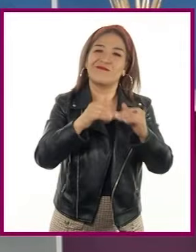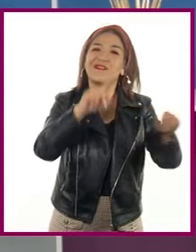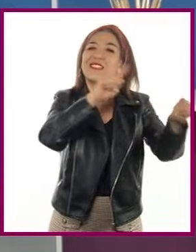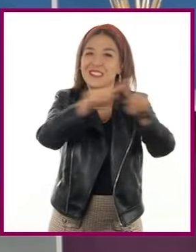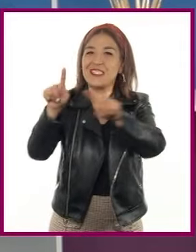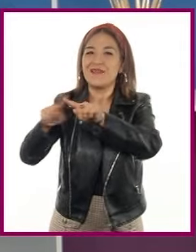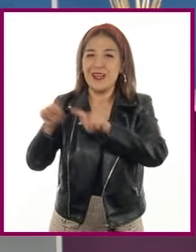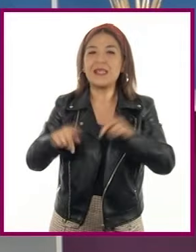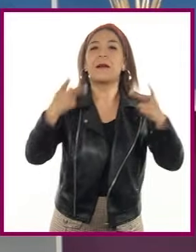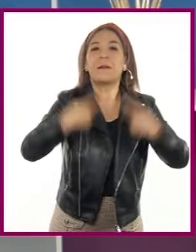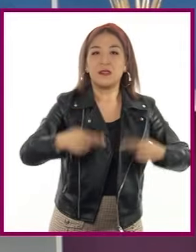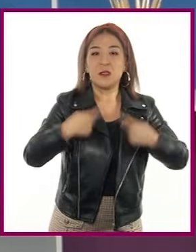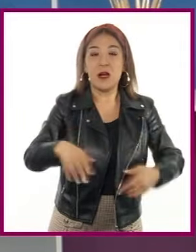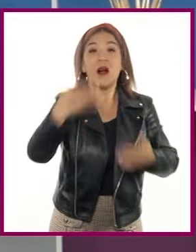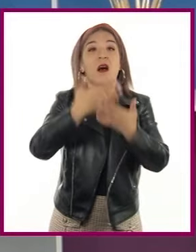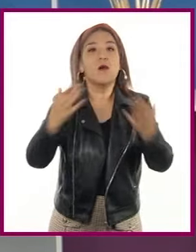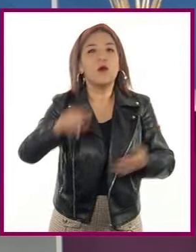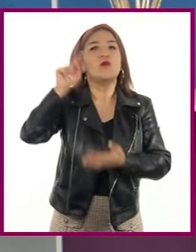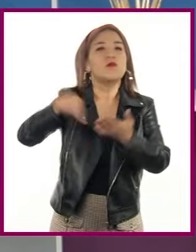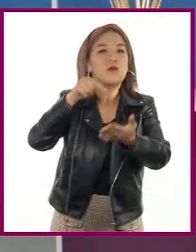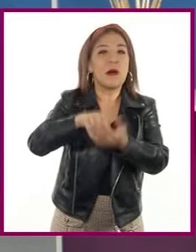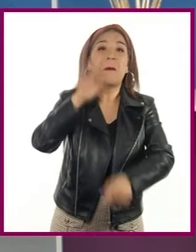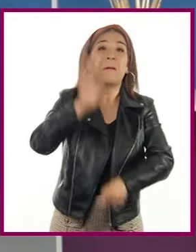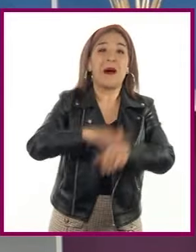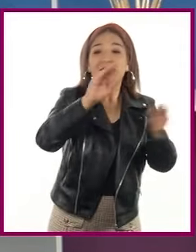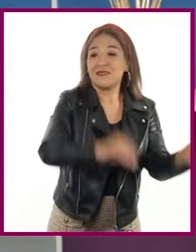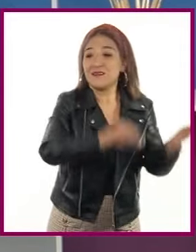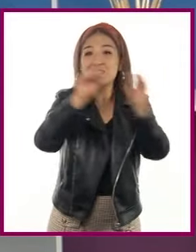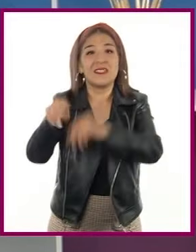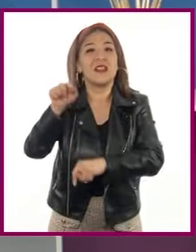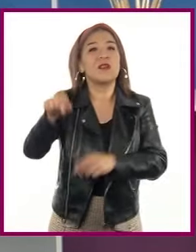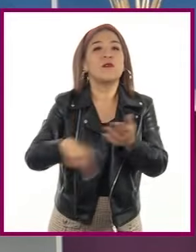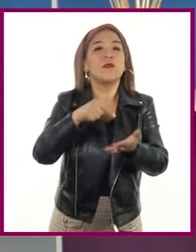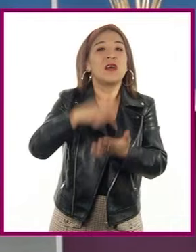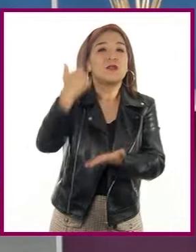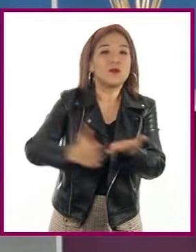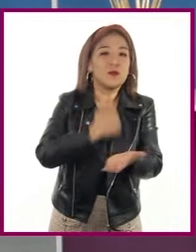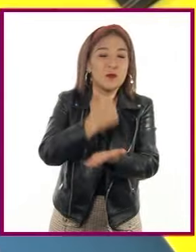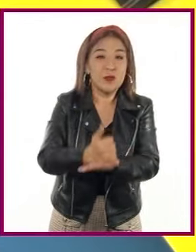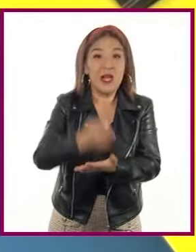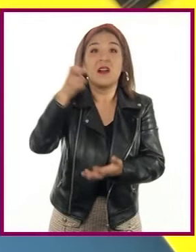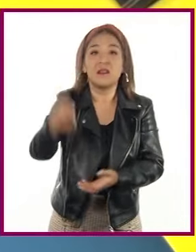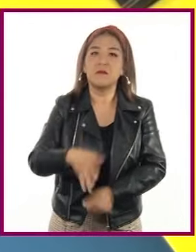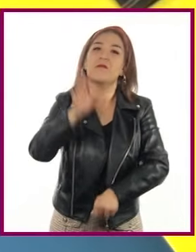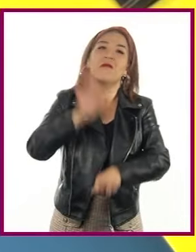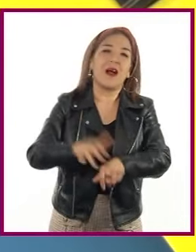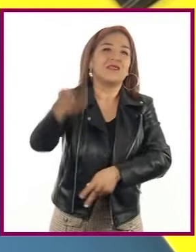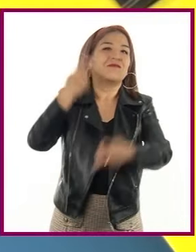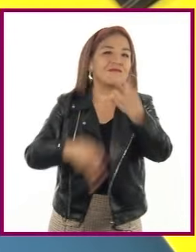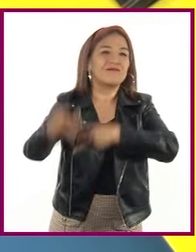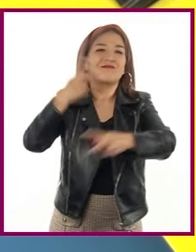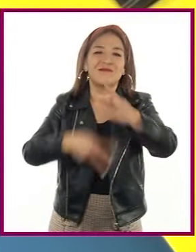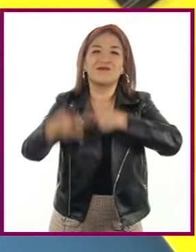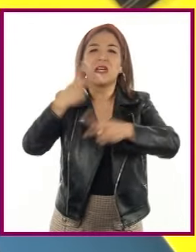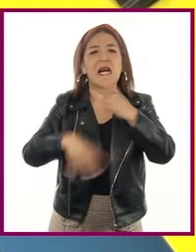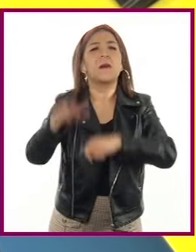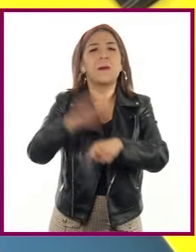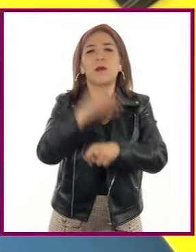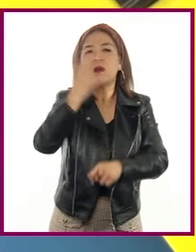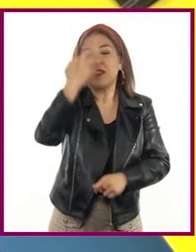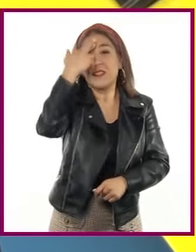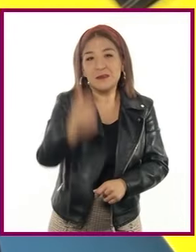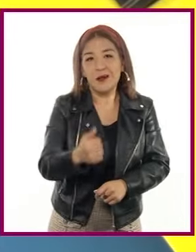población mundial vive ahora en áreas urbanas y ciertamente la urbanización continuará. Esto origina un